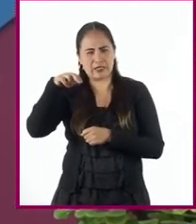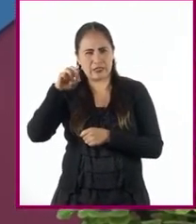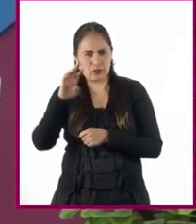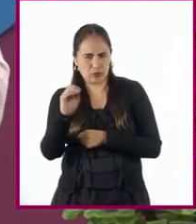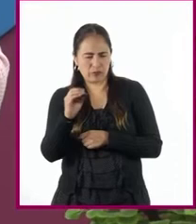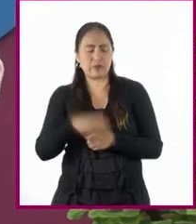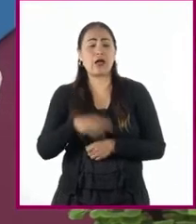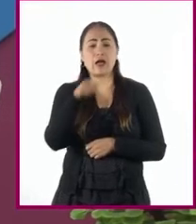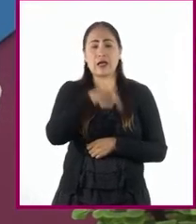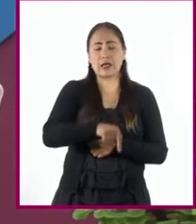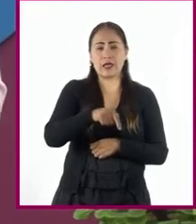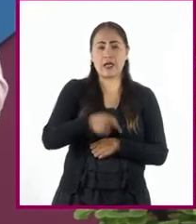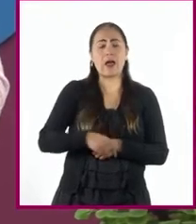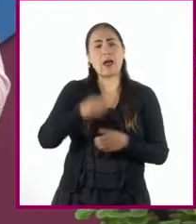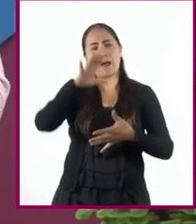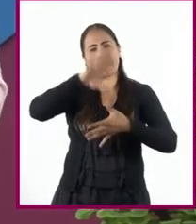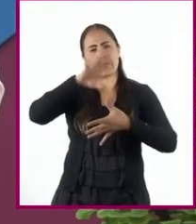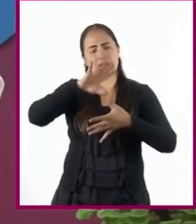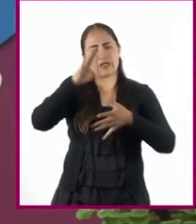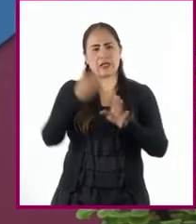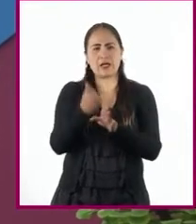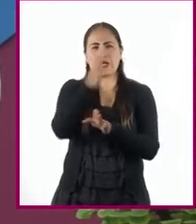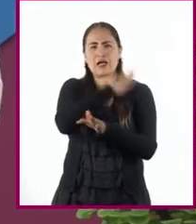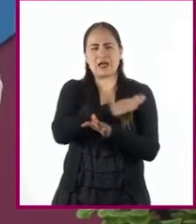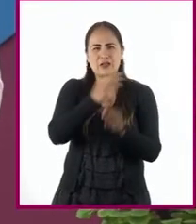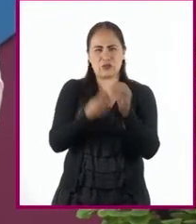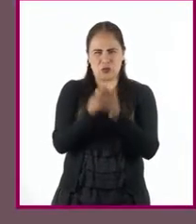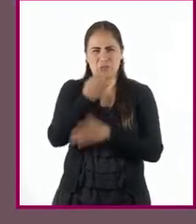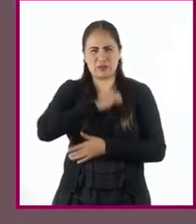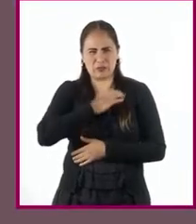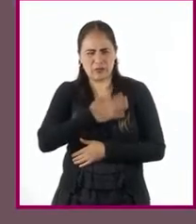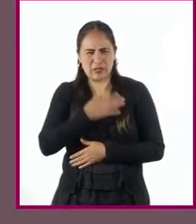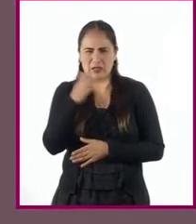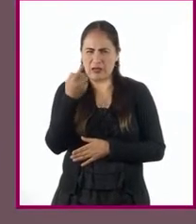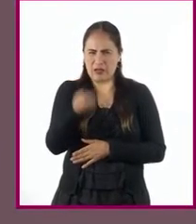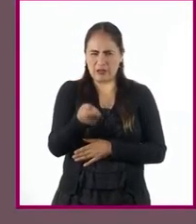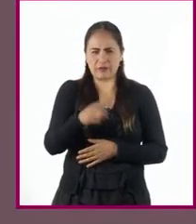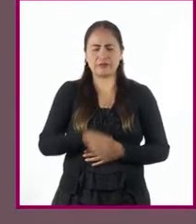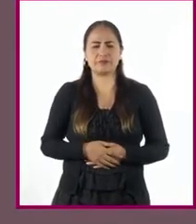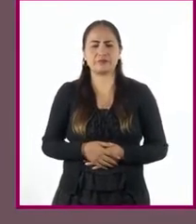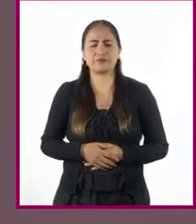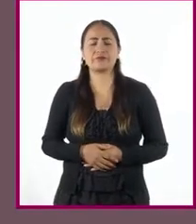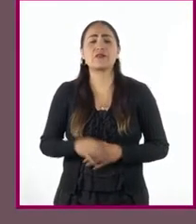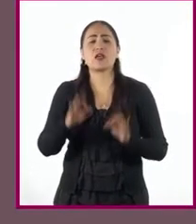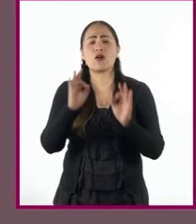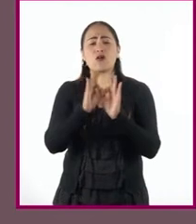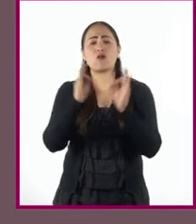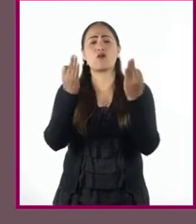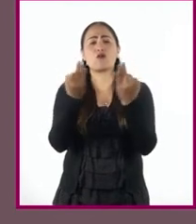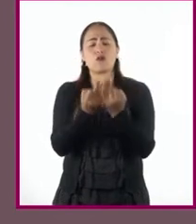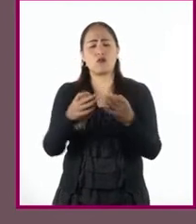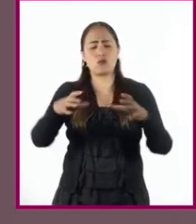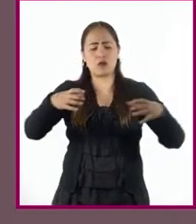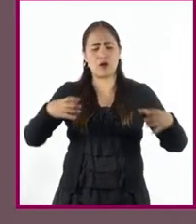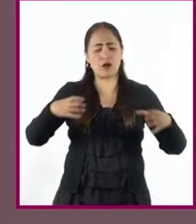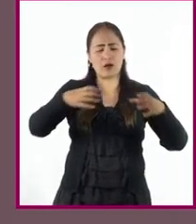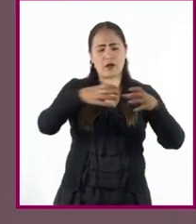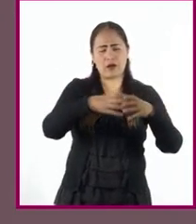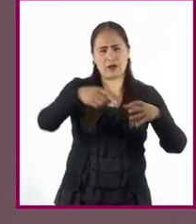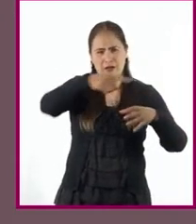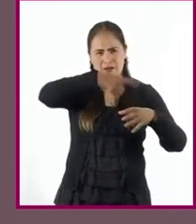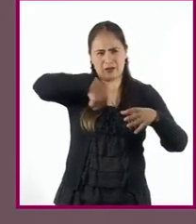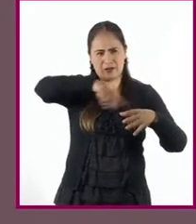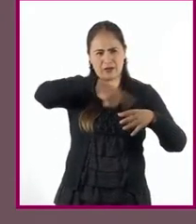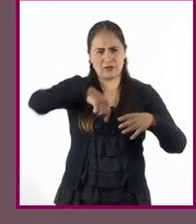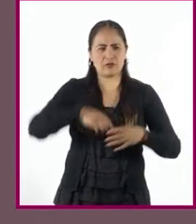es el fruto de la combinación de experiencias diferentes. El modelo diseñado por la sociedad castellana, el